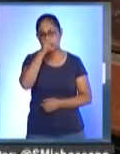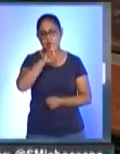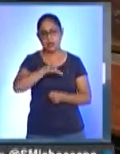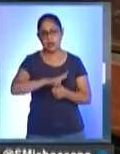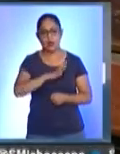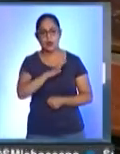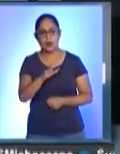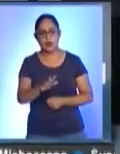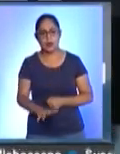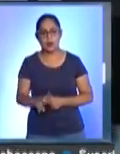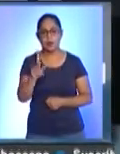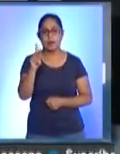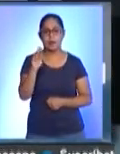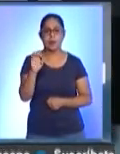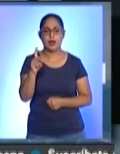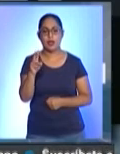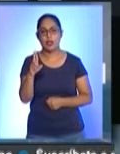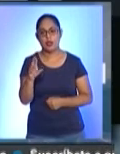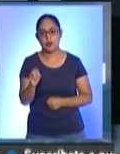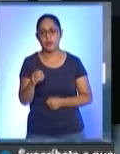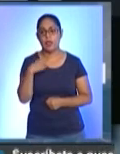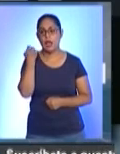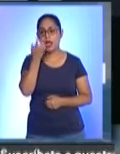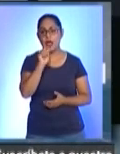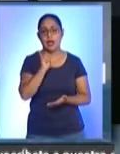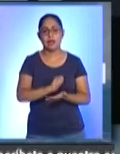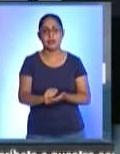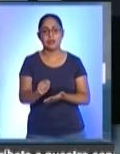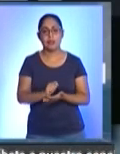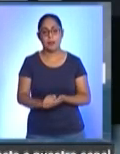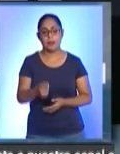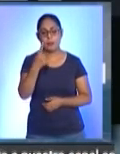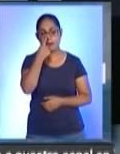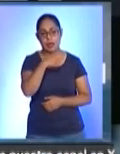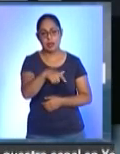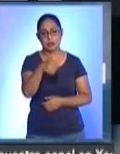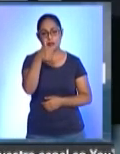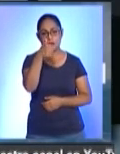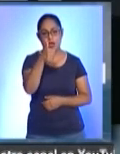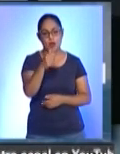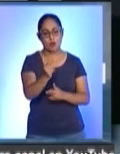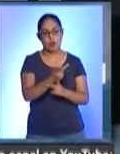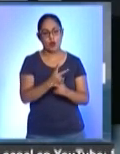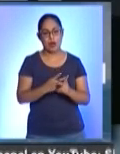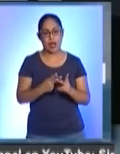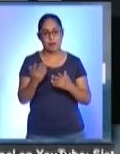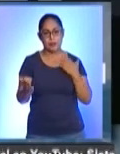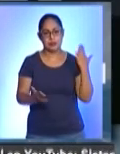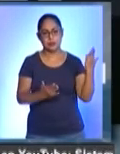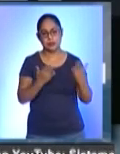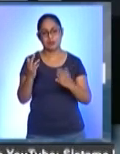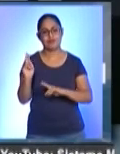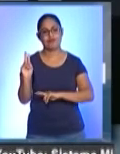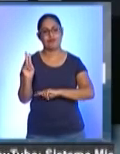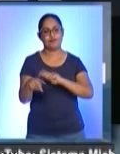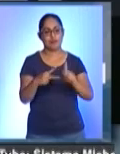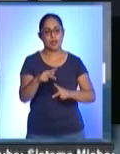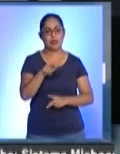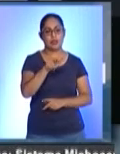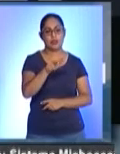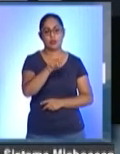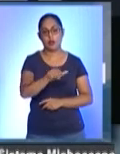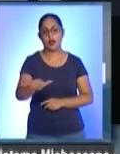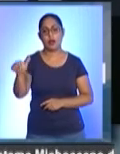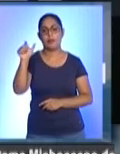Pedro Matavasquez. El examen de admisión a los seis programas educativos se realizó de forma presencial del 18 al